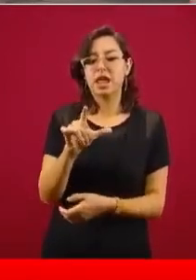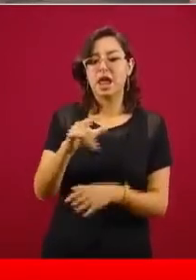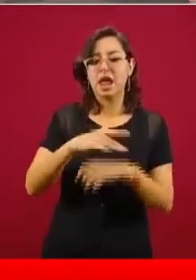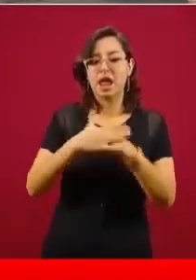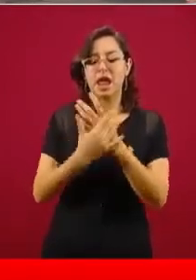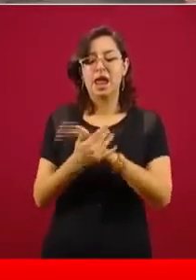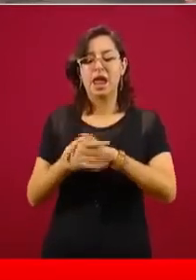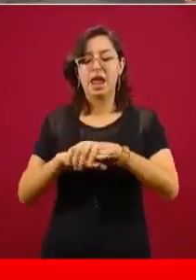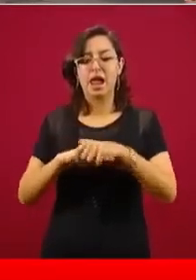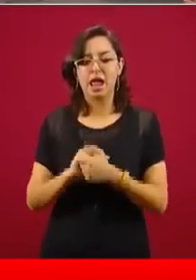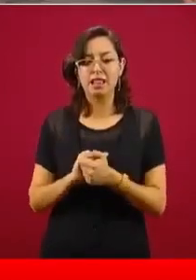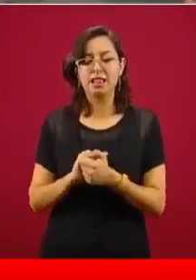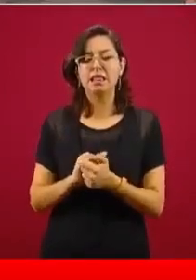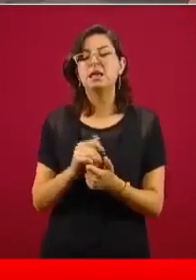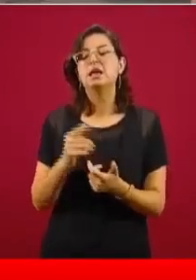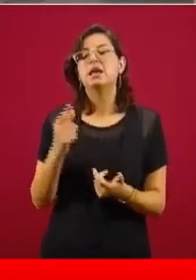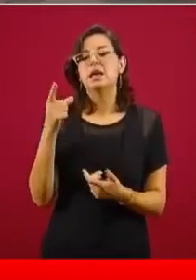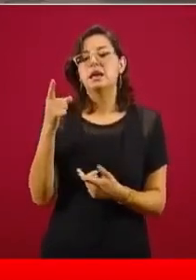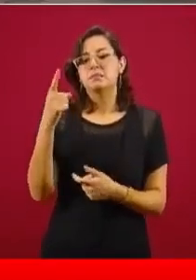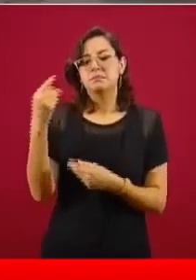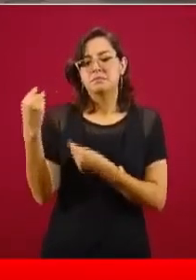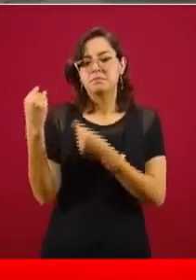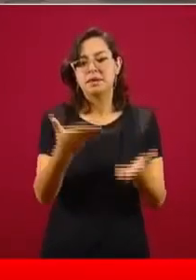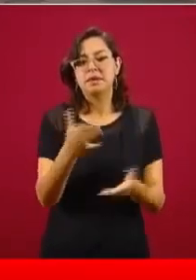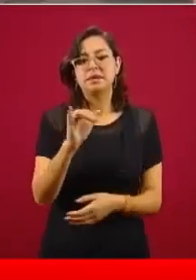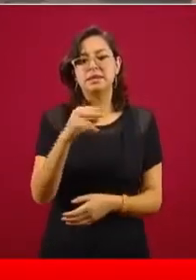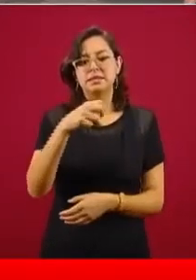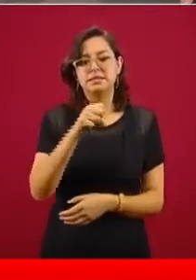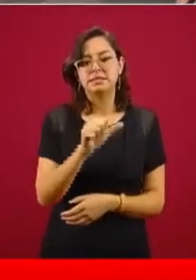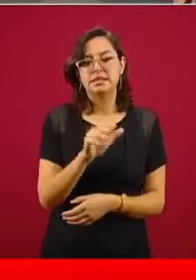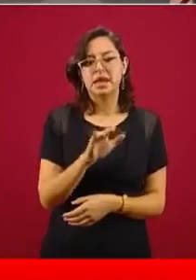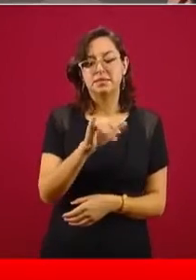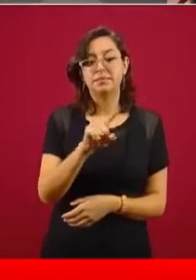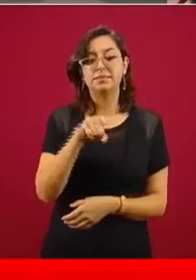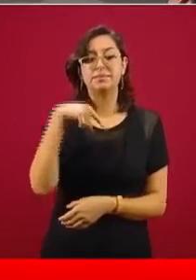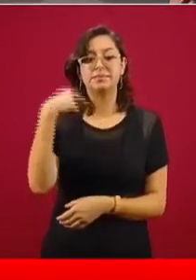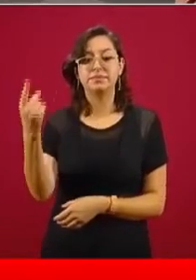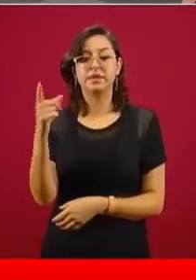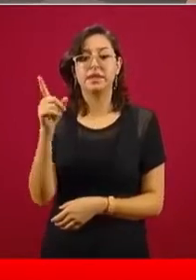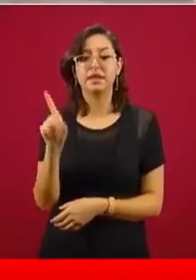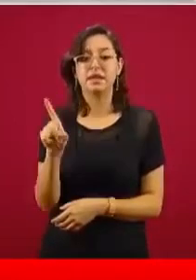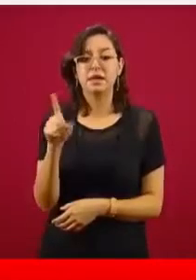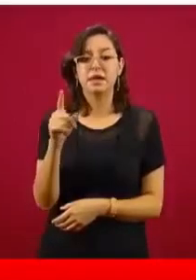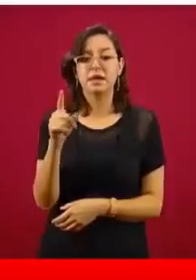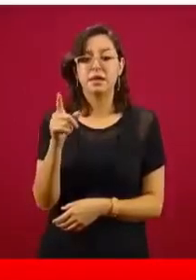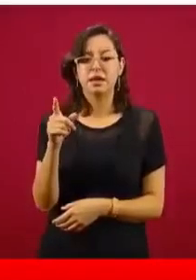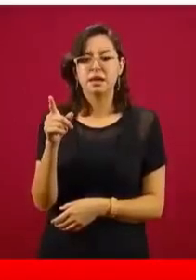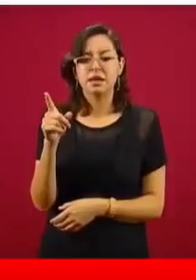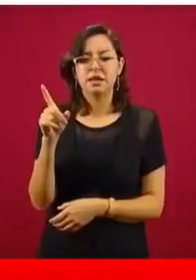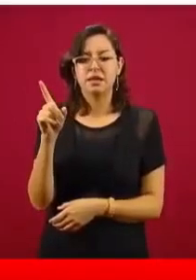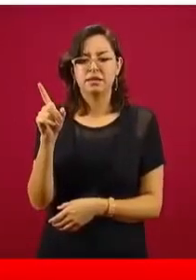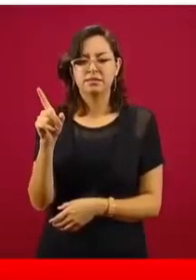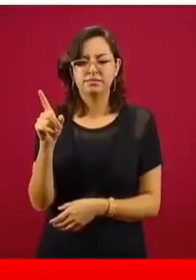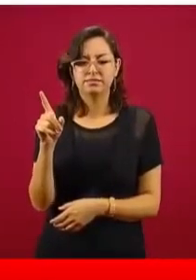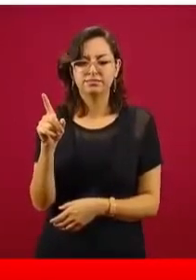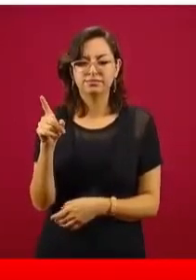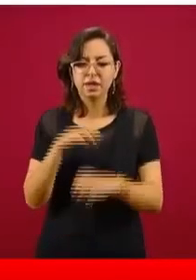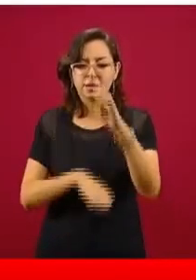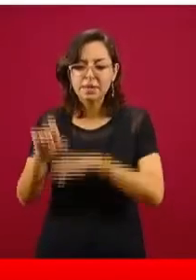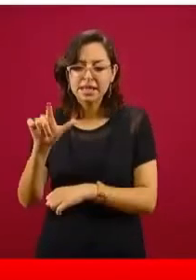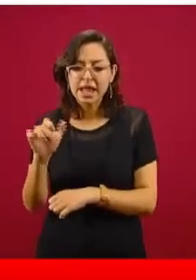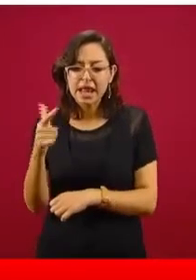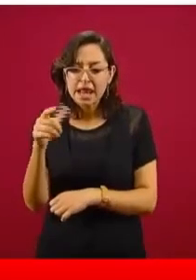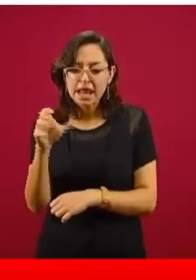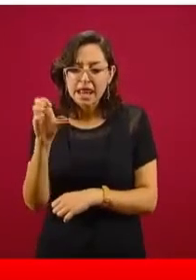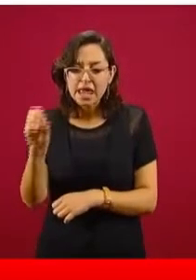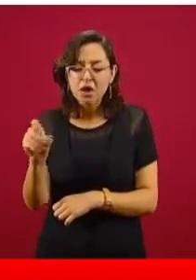Lego danesa donó al gobierno de México ocho mil lentes especiales y caretas protectoras para